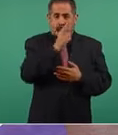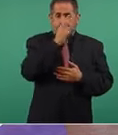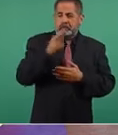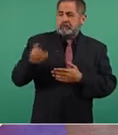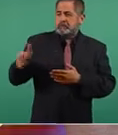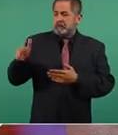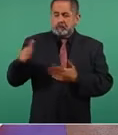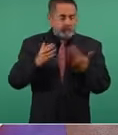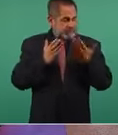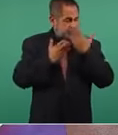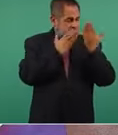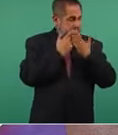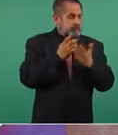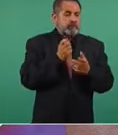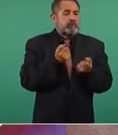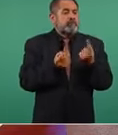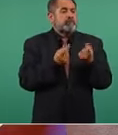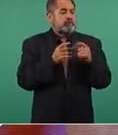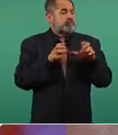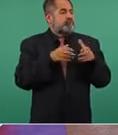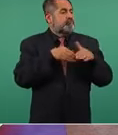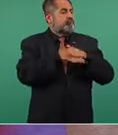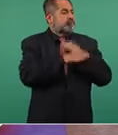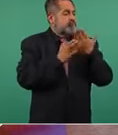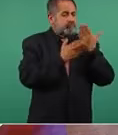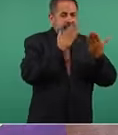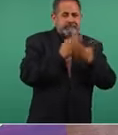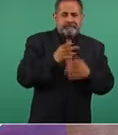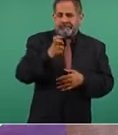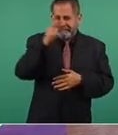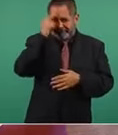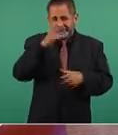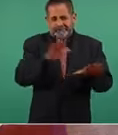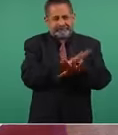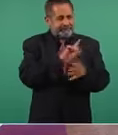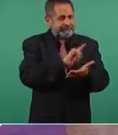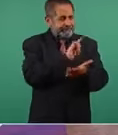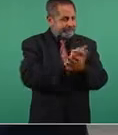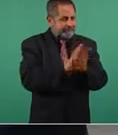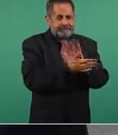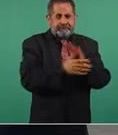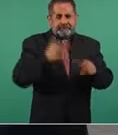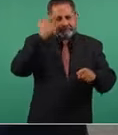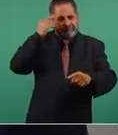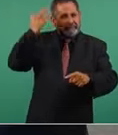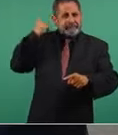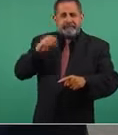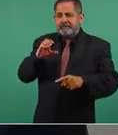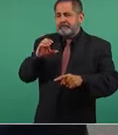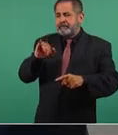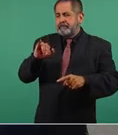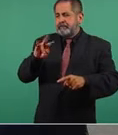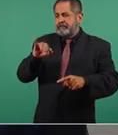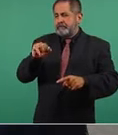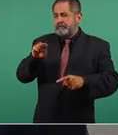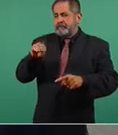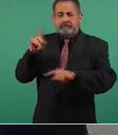que llevaron a cabo todas las reformas, bueno, quitaron el civismo, quitaron la ética,